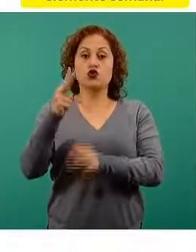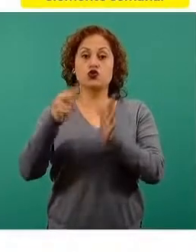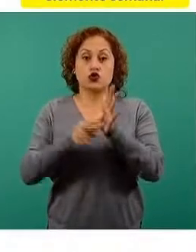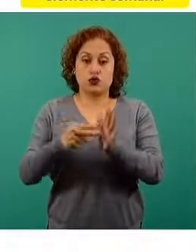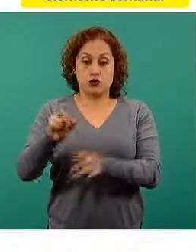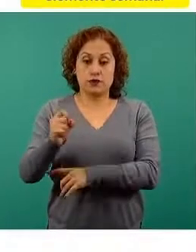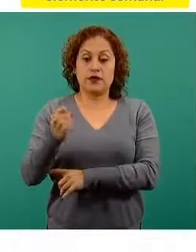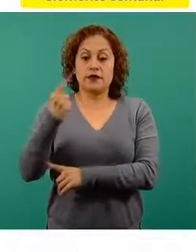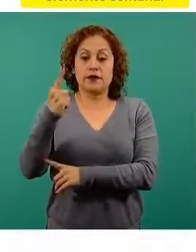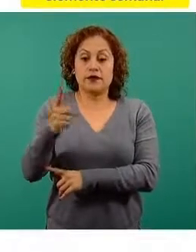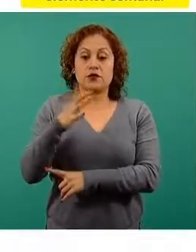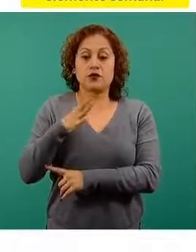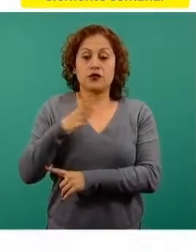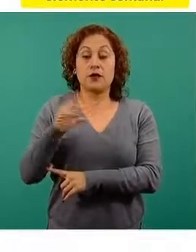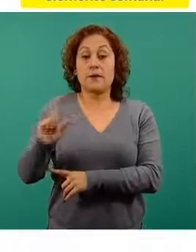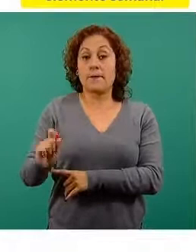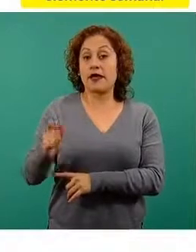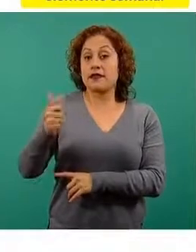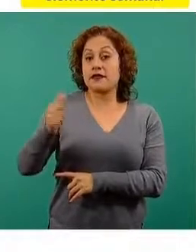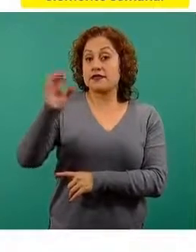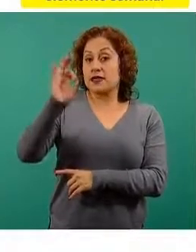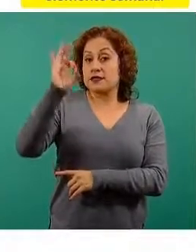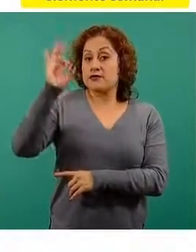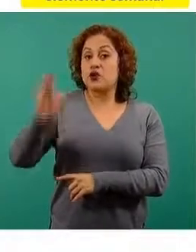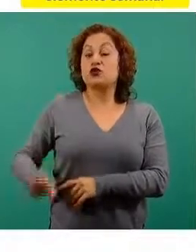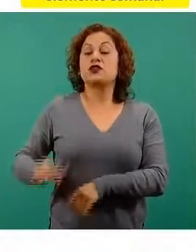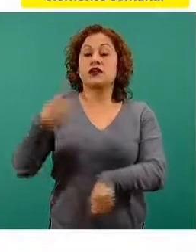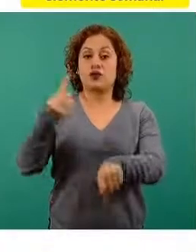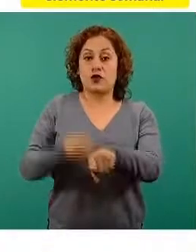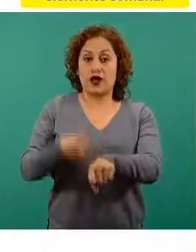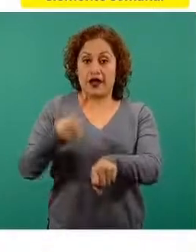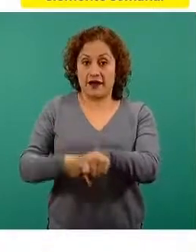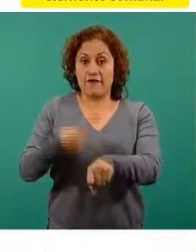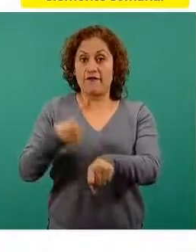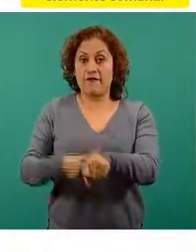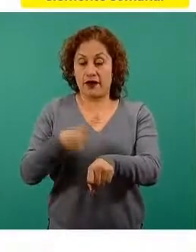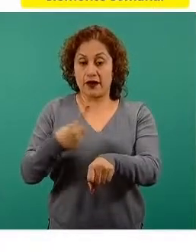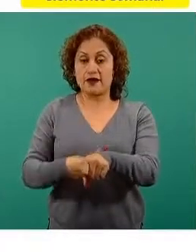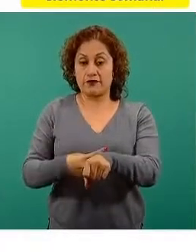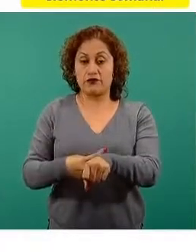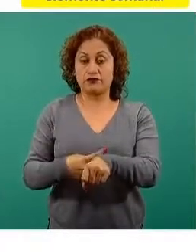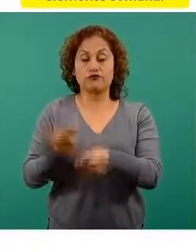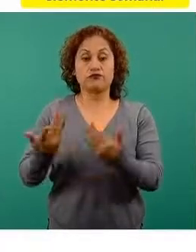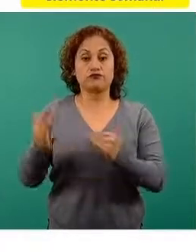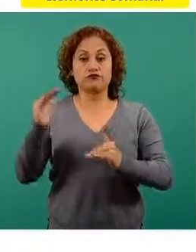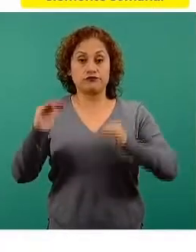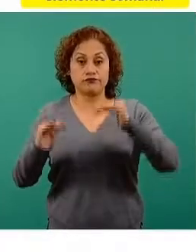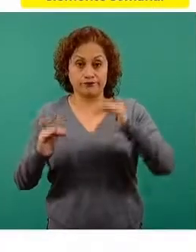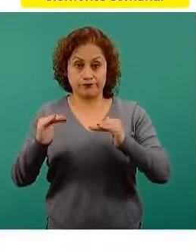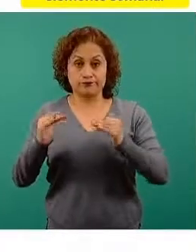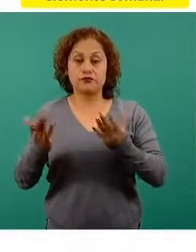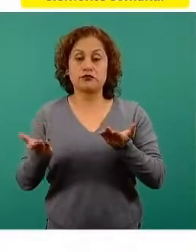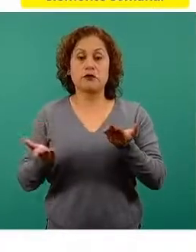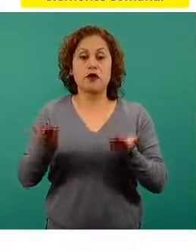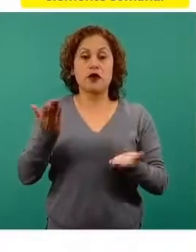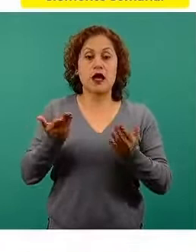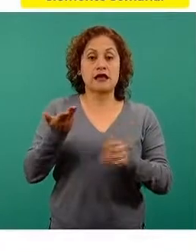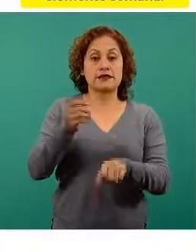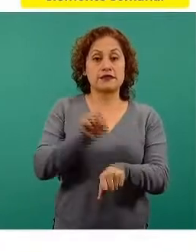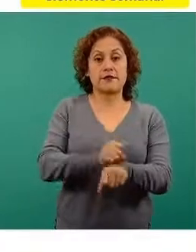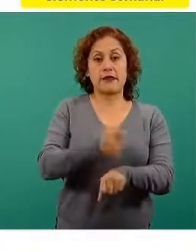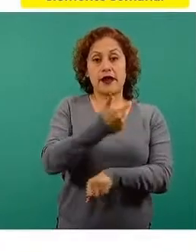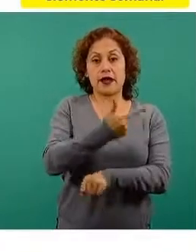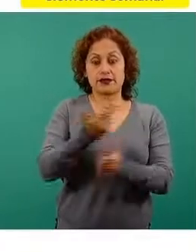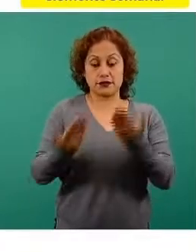26 por ciento de positividad que se redujo en un punto porcentual con respecto al observado en la semana 7